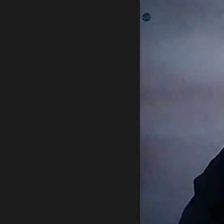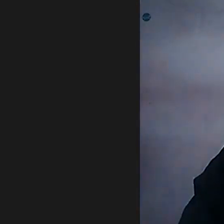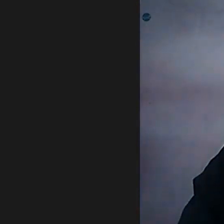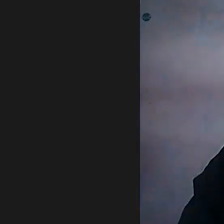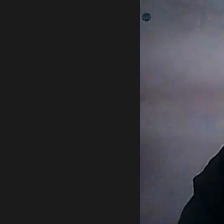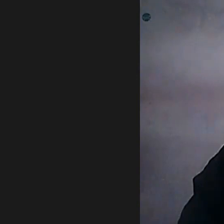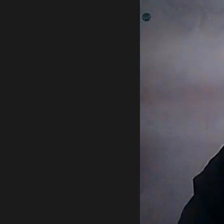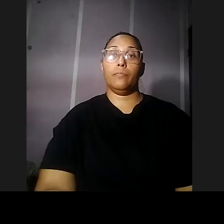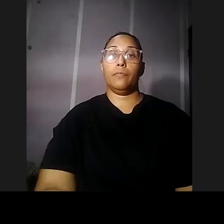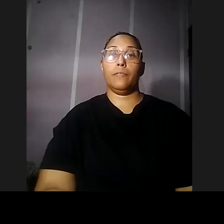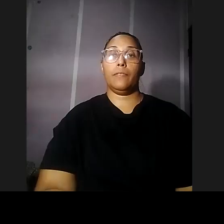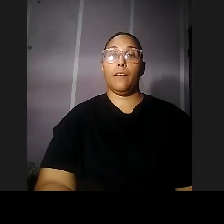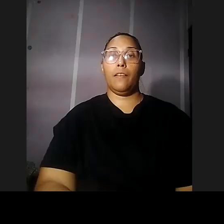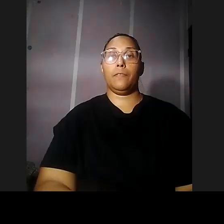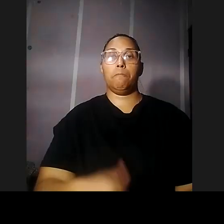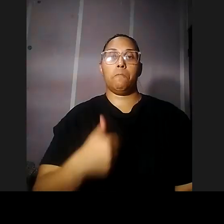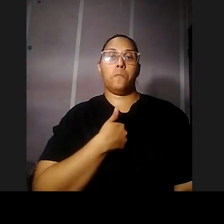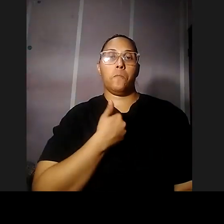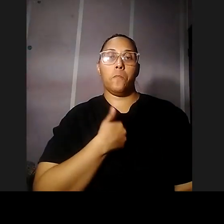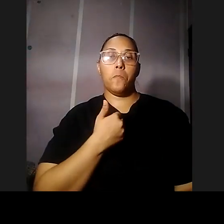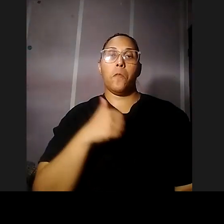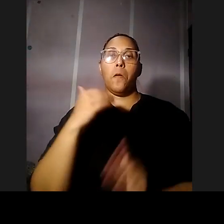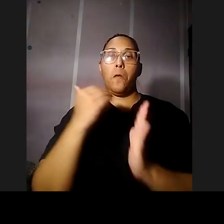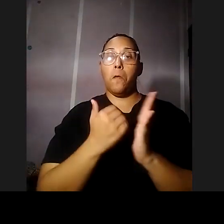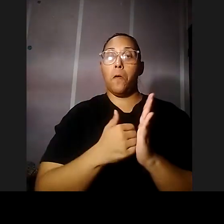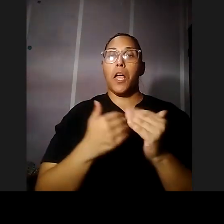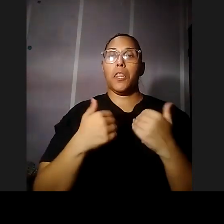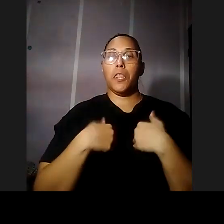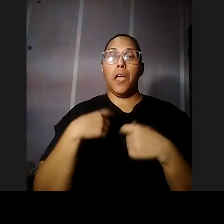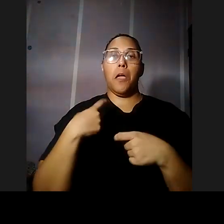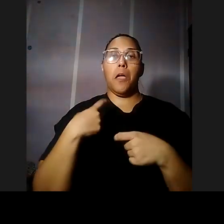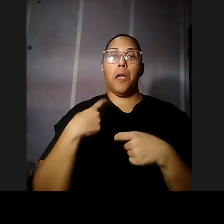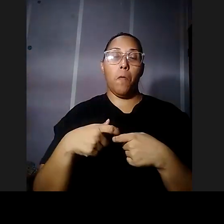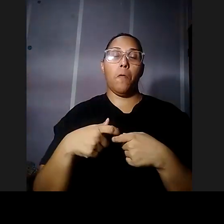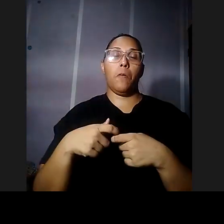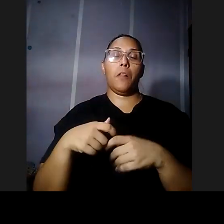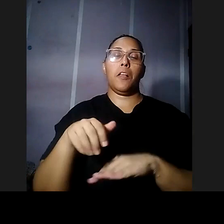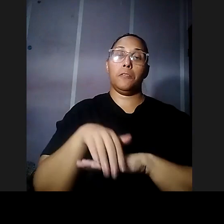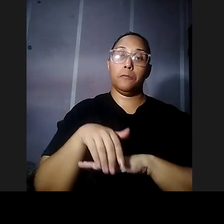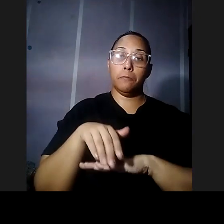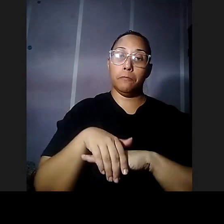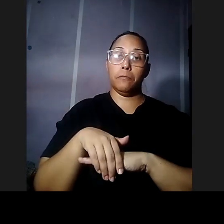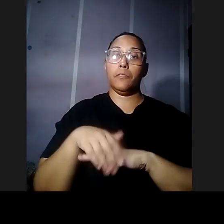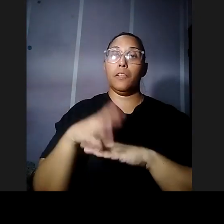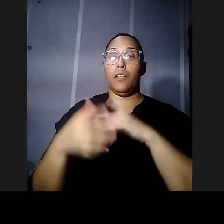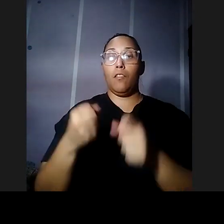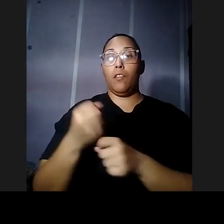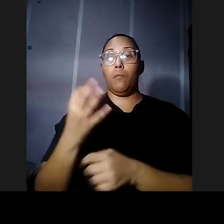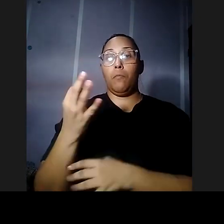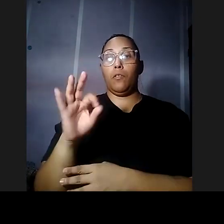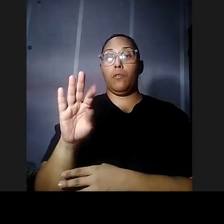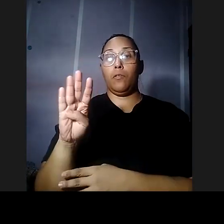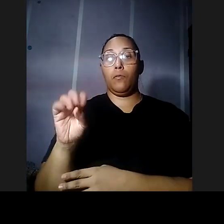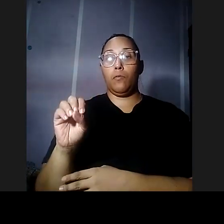la autobiografía está en inglés y está en español se hace una versión más adelante en los años 40 y